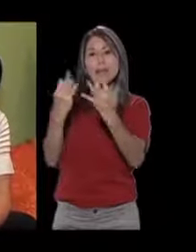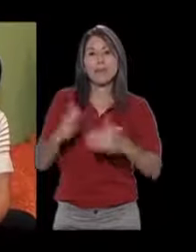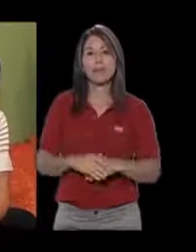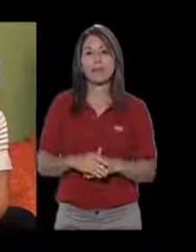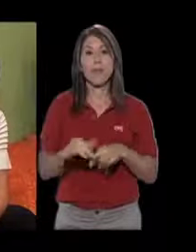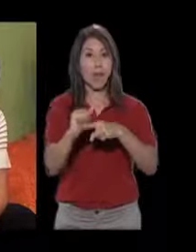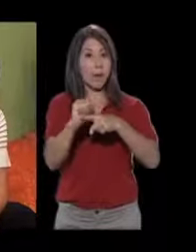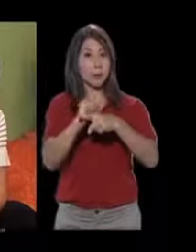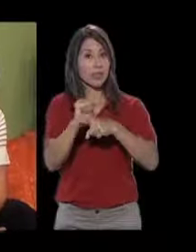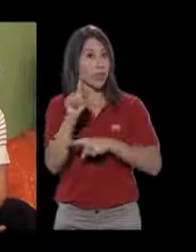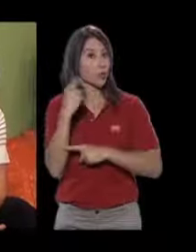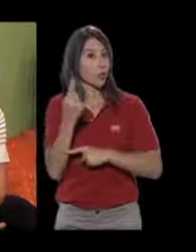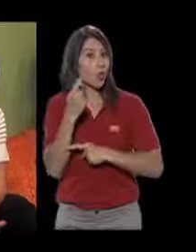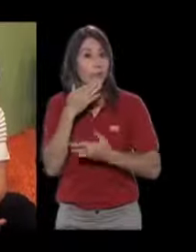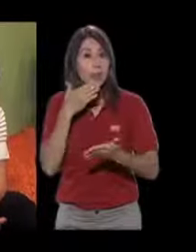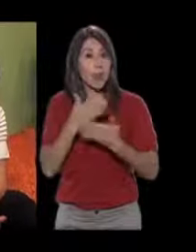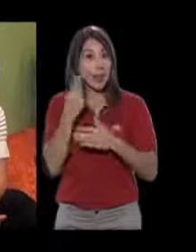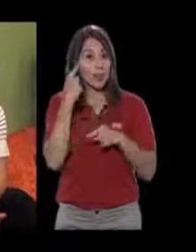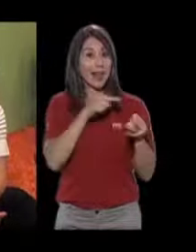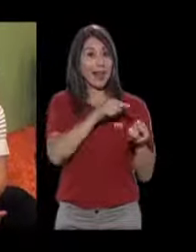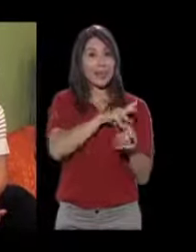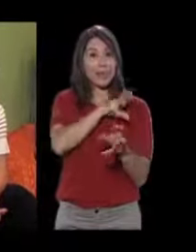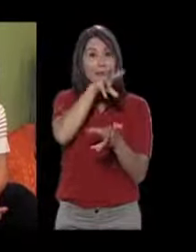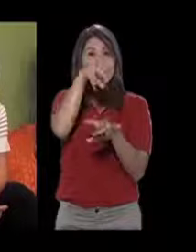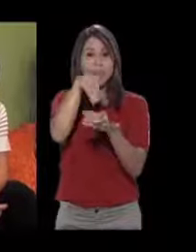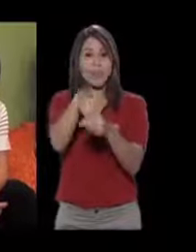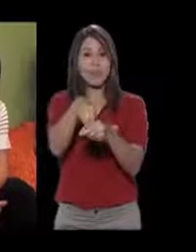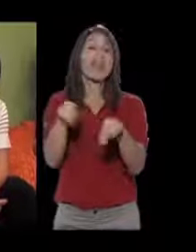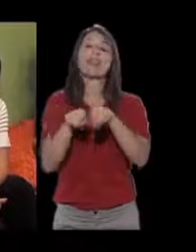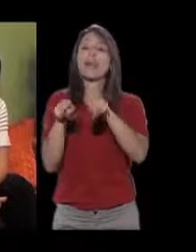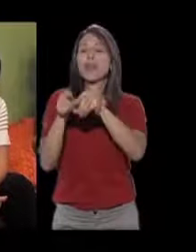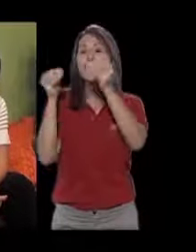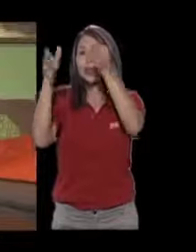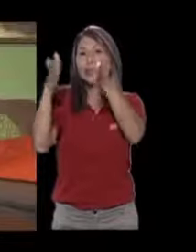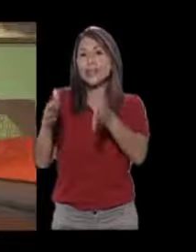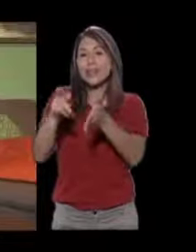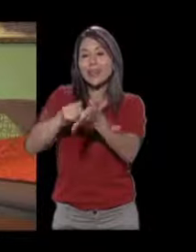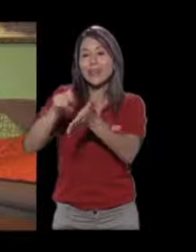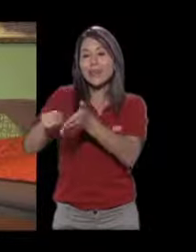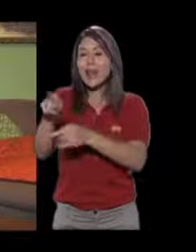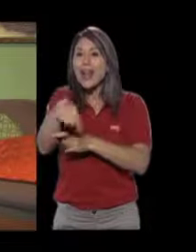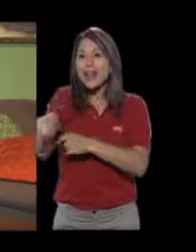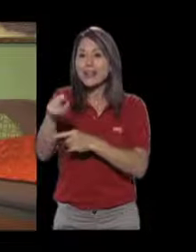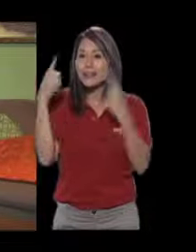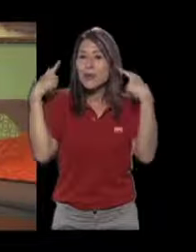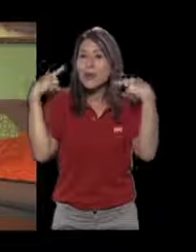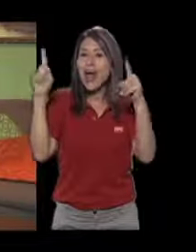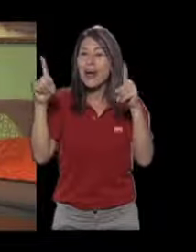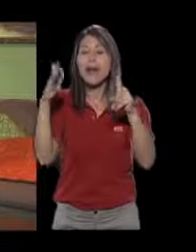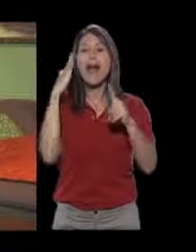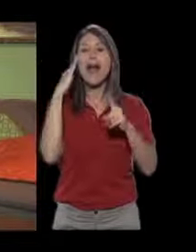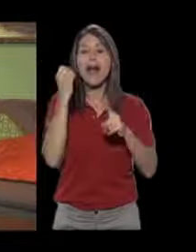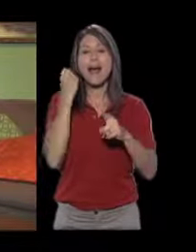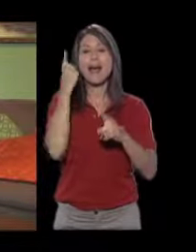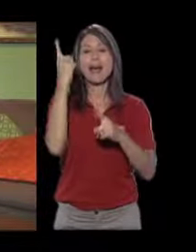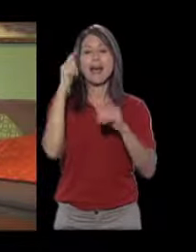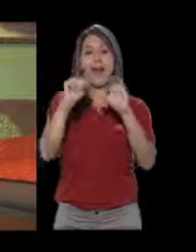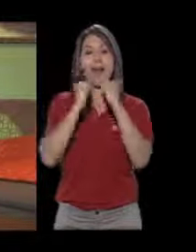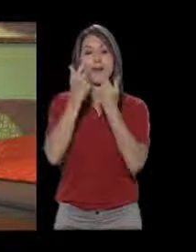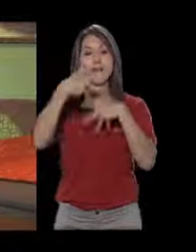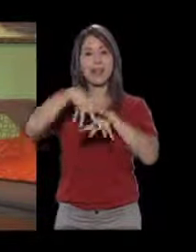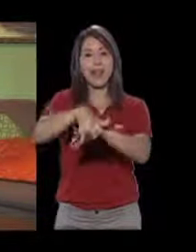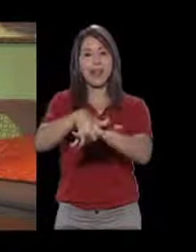beneficiosa para la integración de Celeste, sino que también las docentes del centro educativo lograron acercarse al concepto de aula integrada.